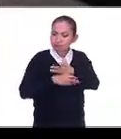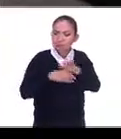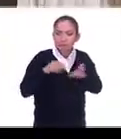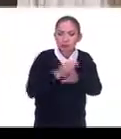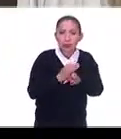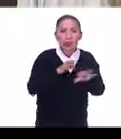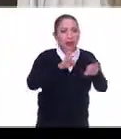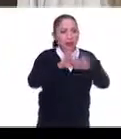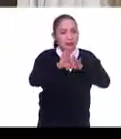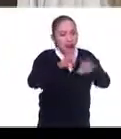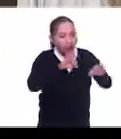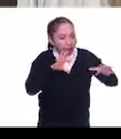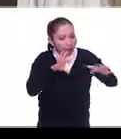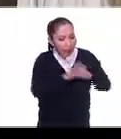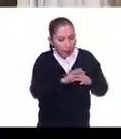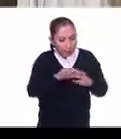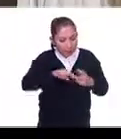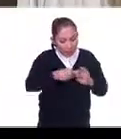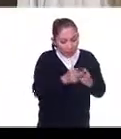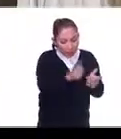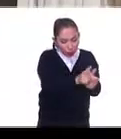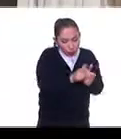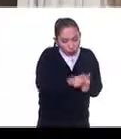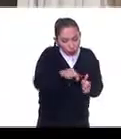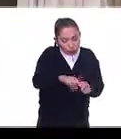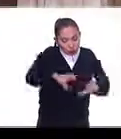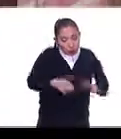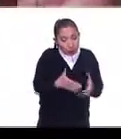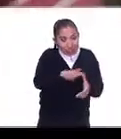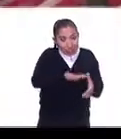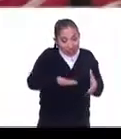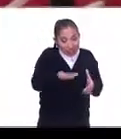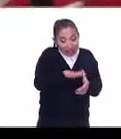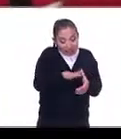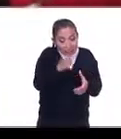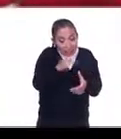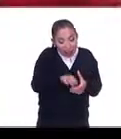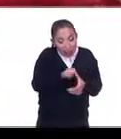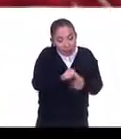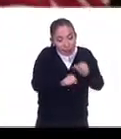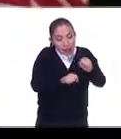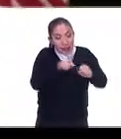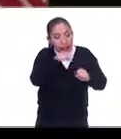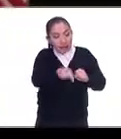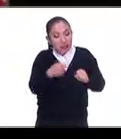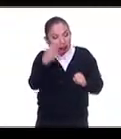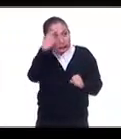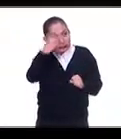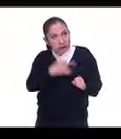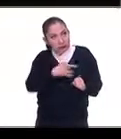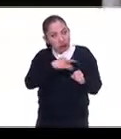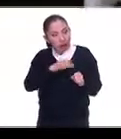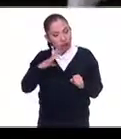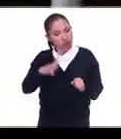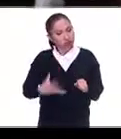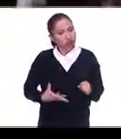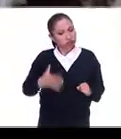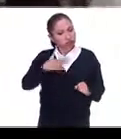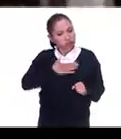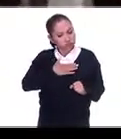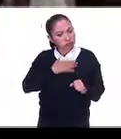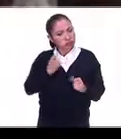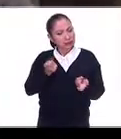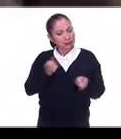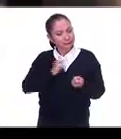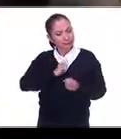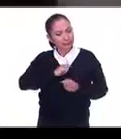Trabajemos de abajo con las comunidades para que en esa toma de conciencia venga la